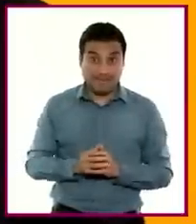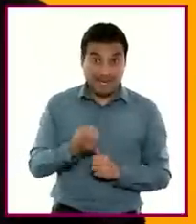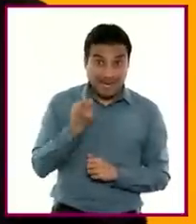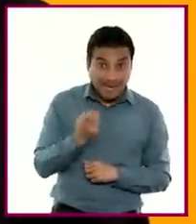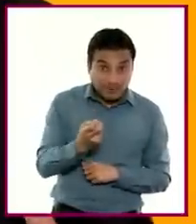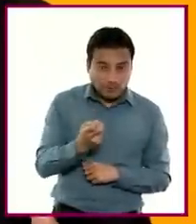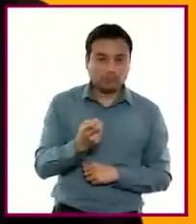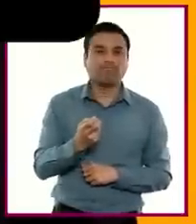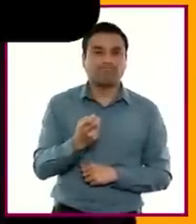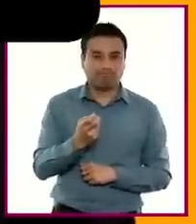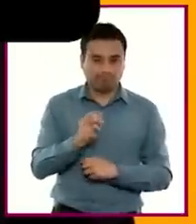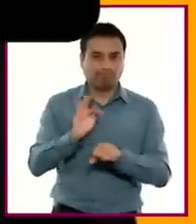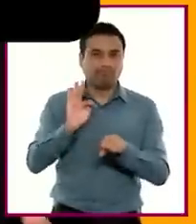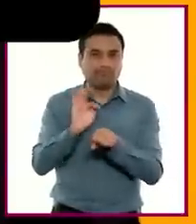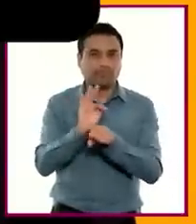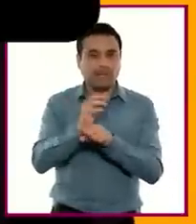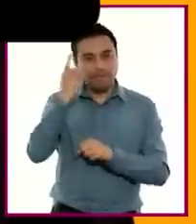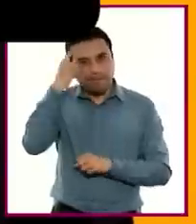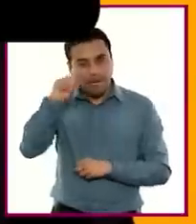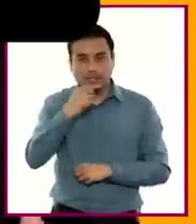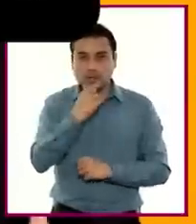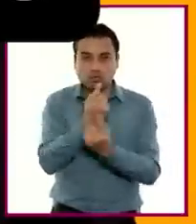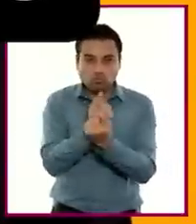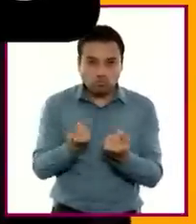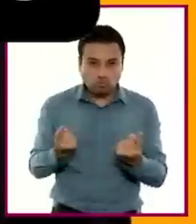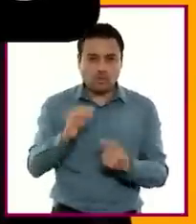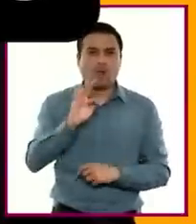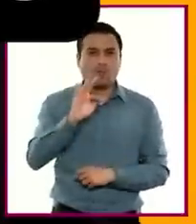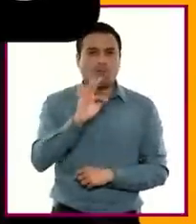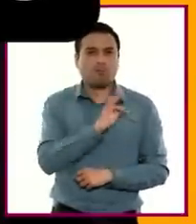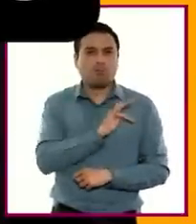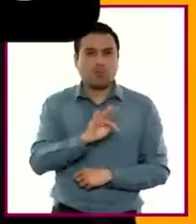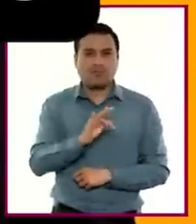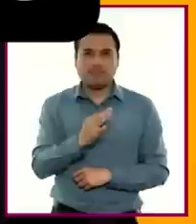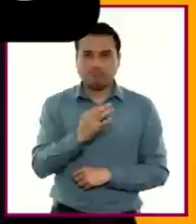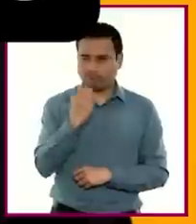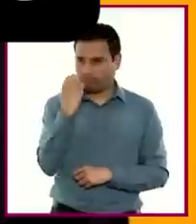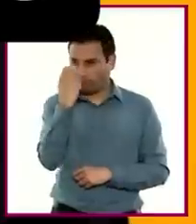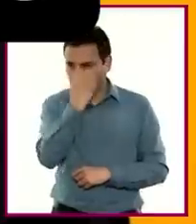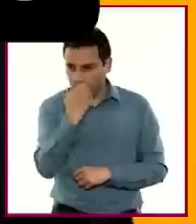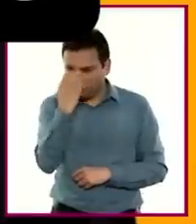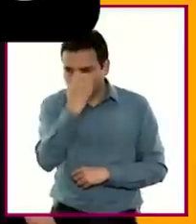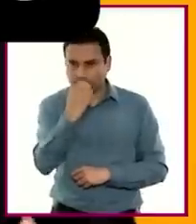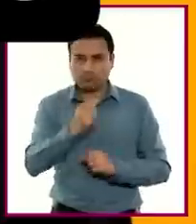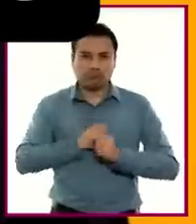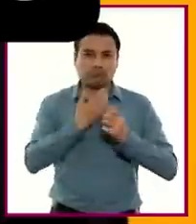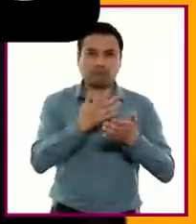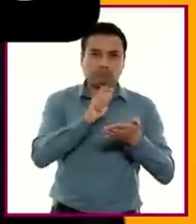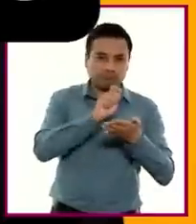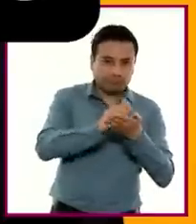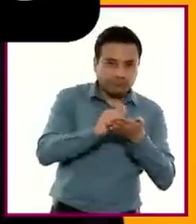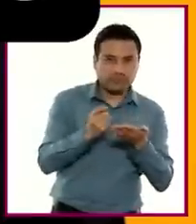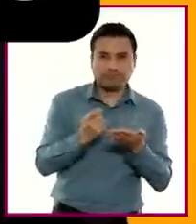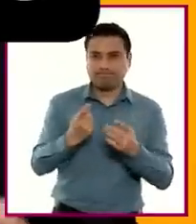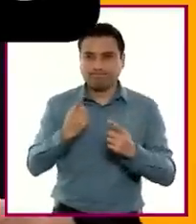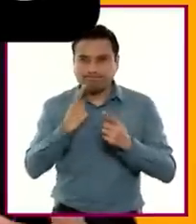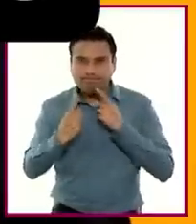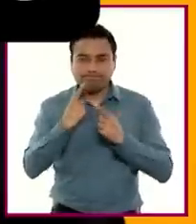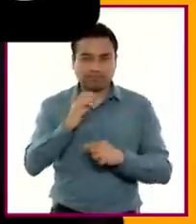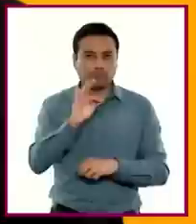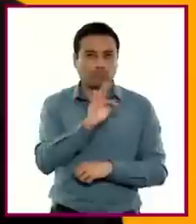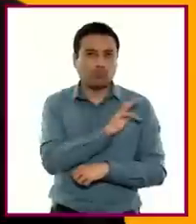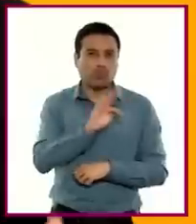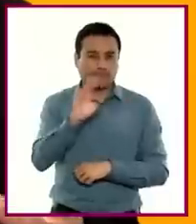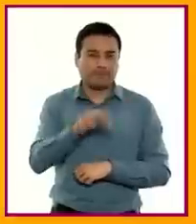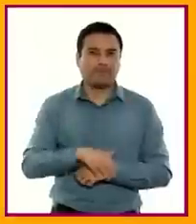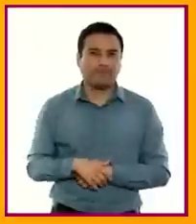tendrán la oportunidad de interactuar, analizar y producir creaciones individuales o colectivas que entrelacen los contextos en